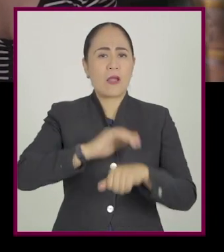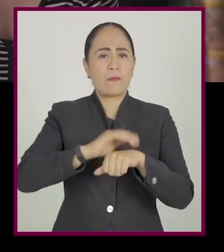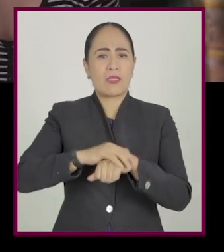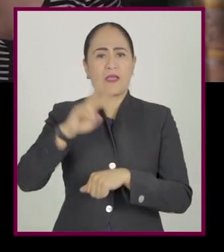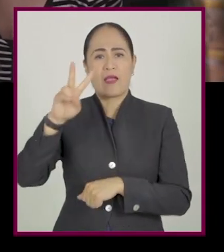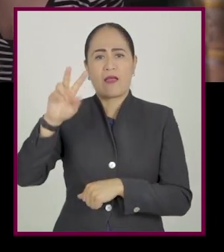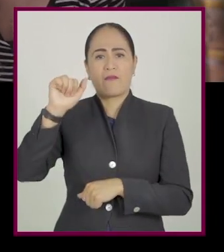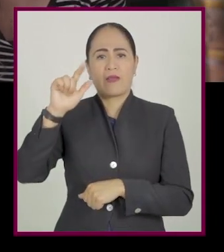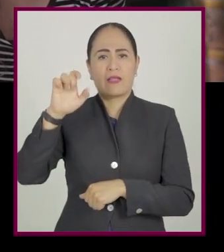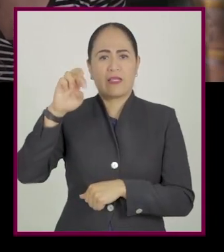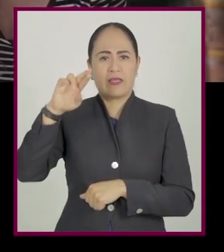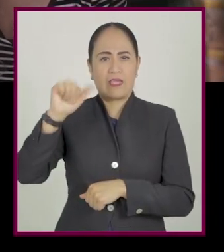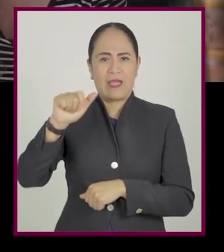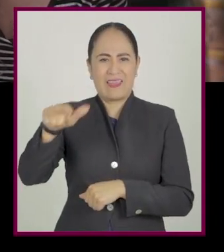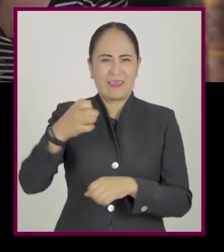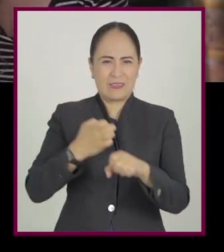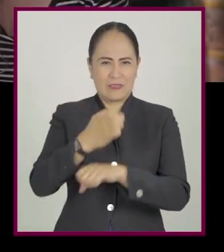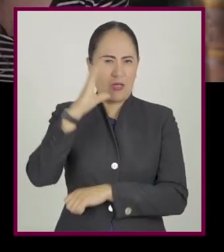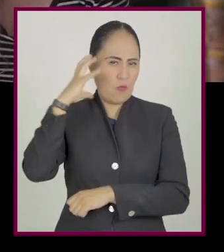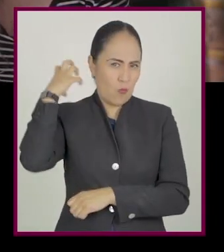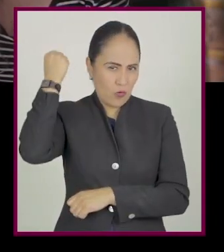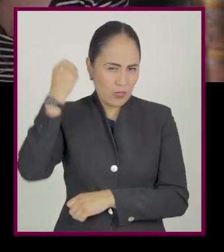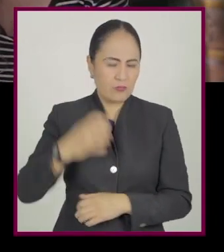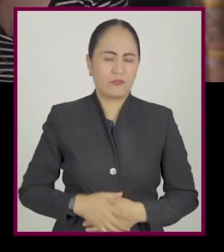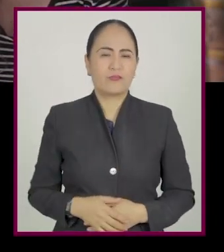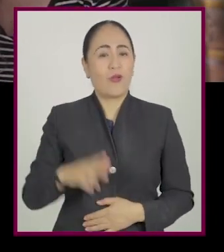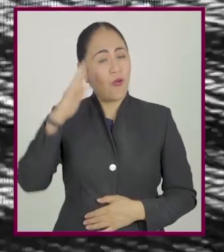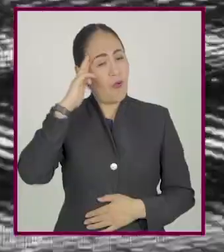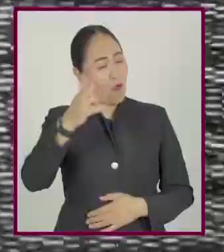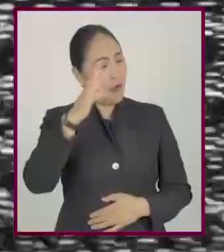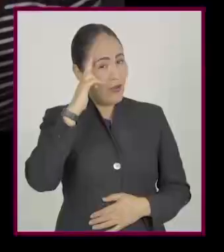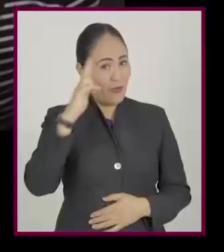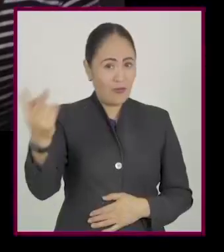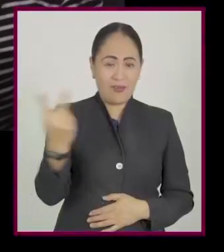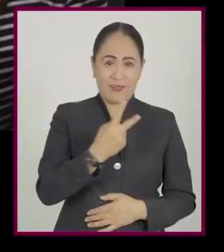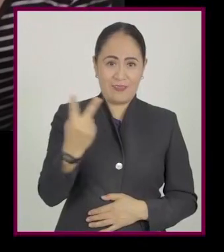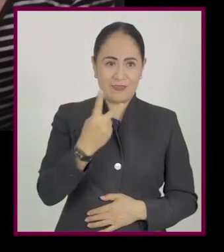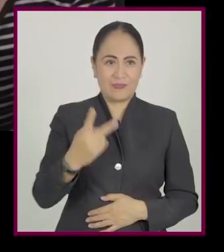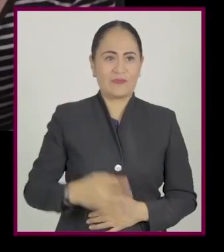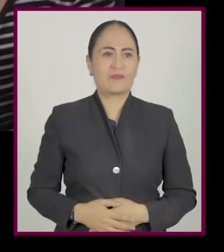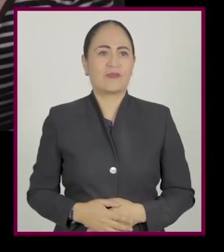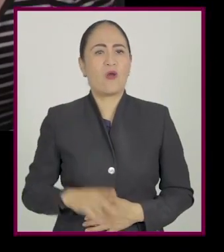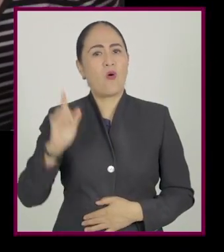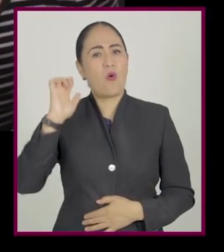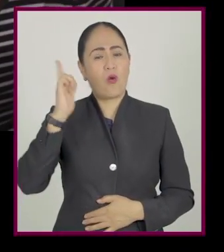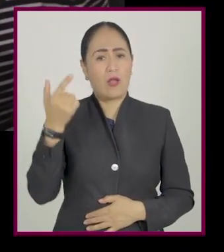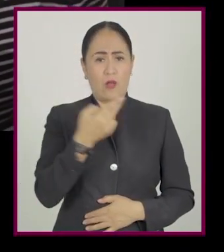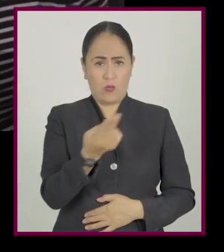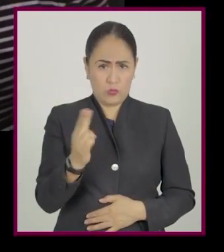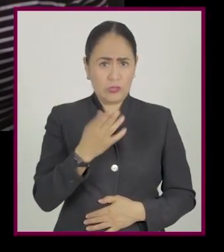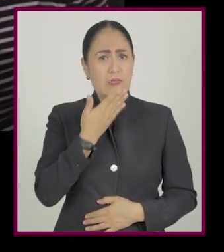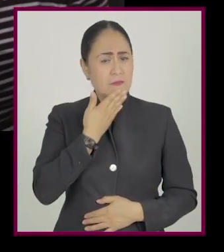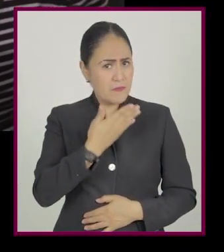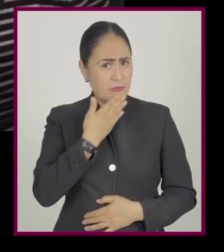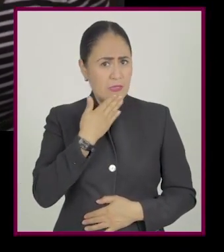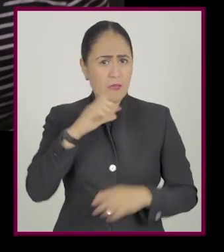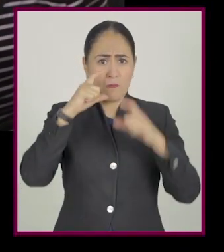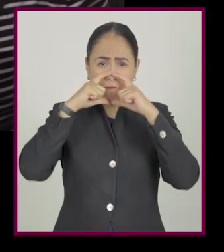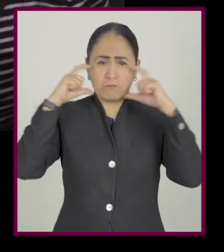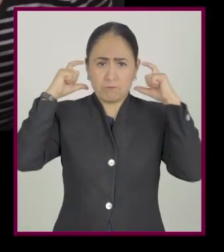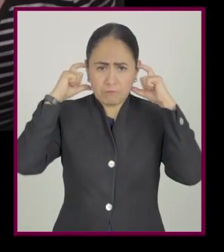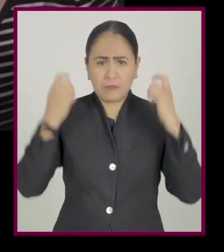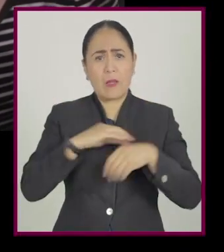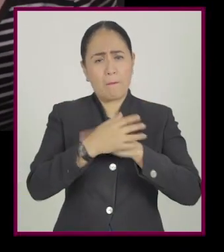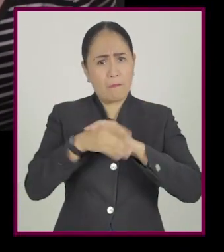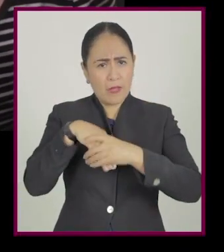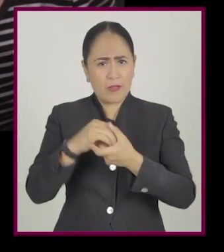Nos escribe nuestra amiga Valeria de Huitzilac, Morelos. Hola Citlaly, Juanma y Agatha. Espero que estén